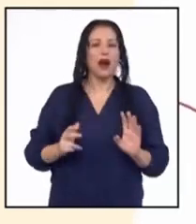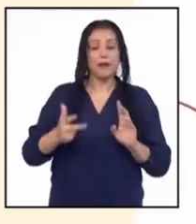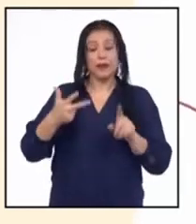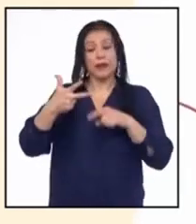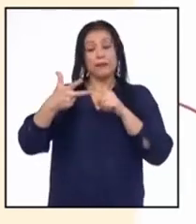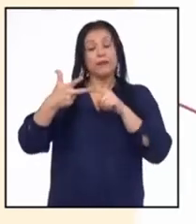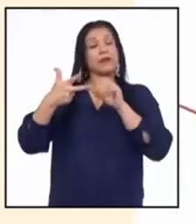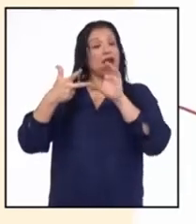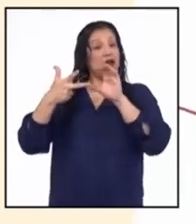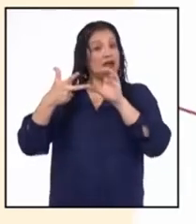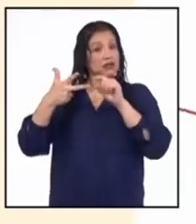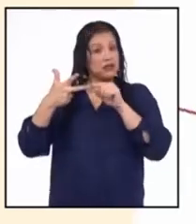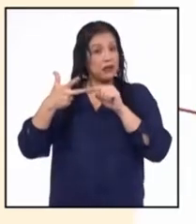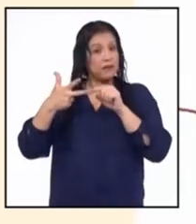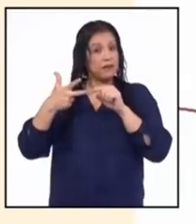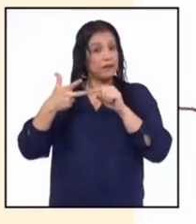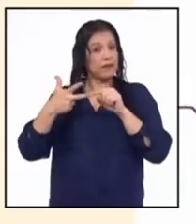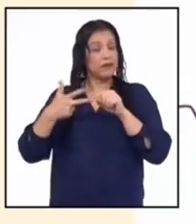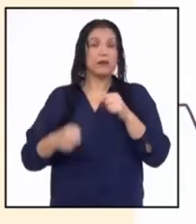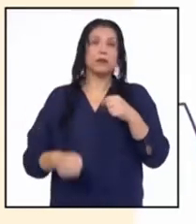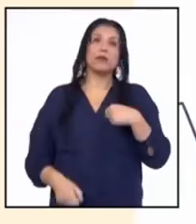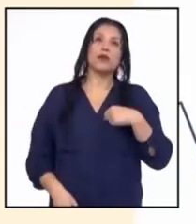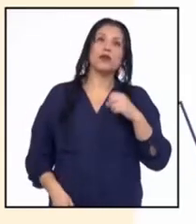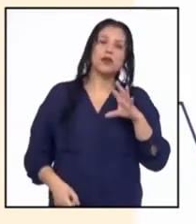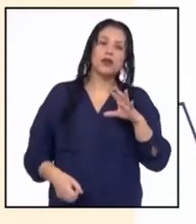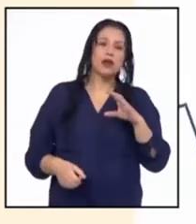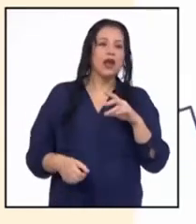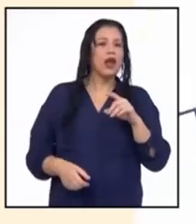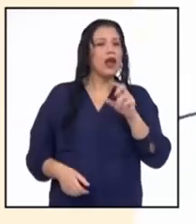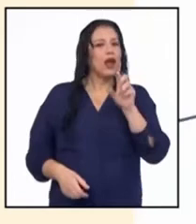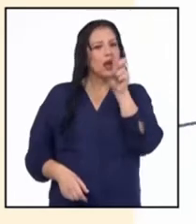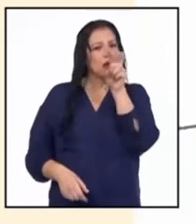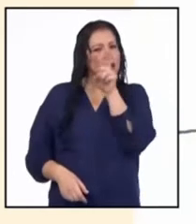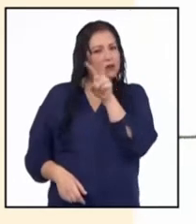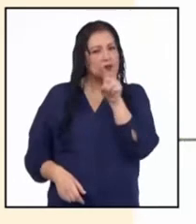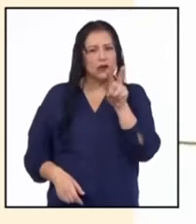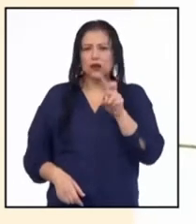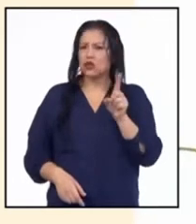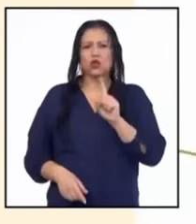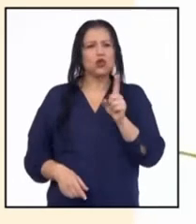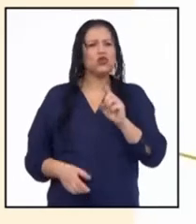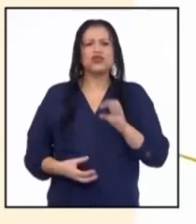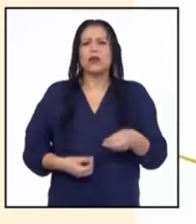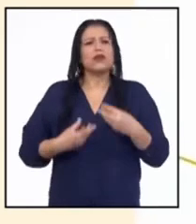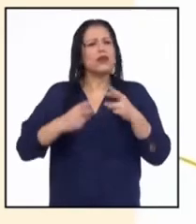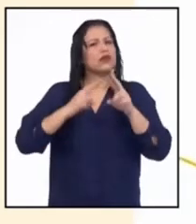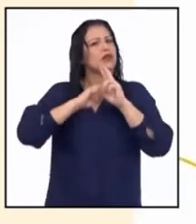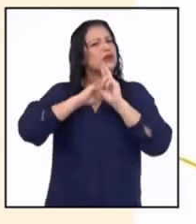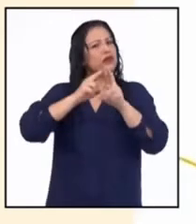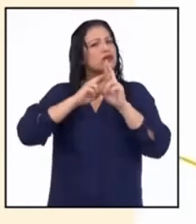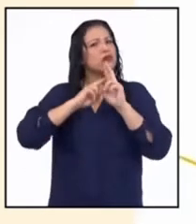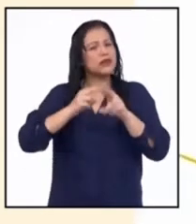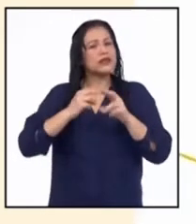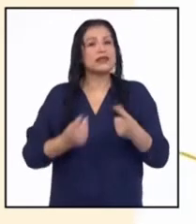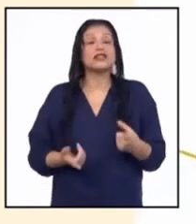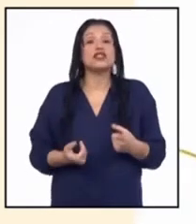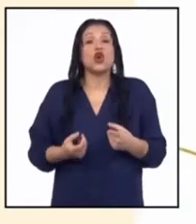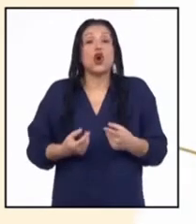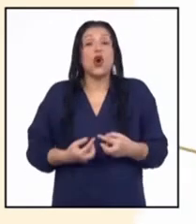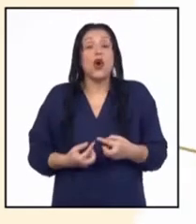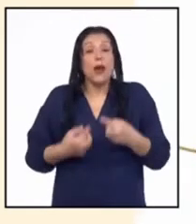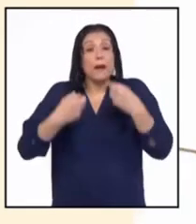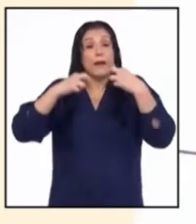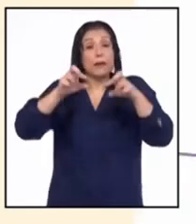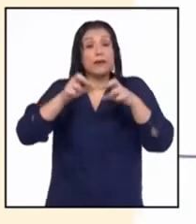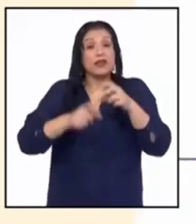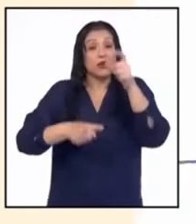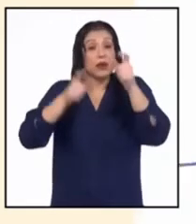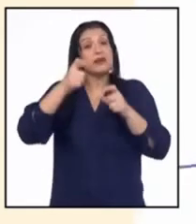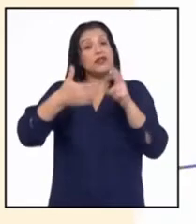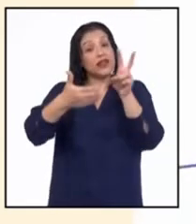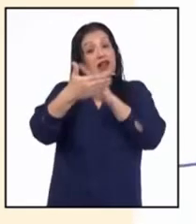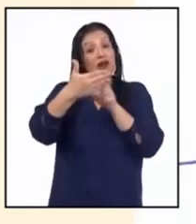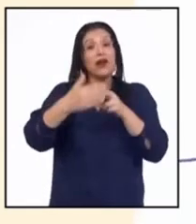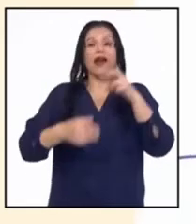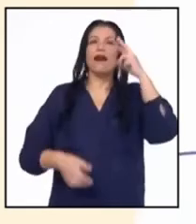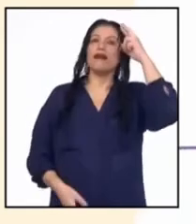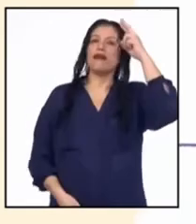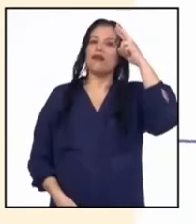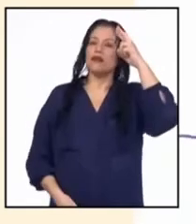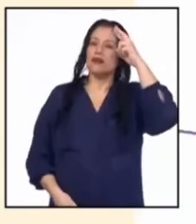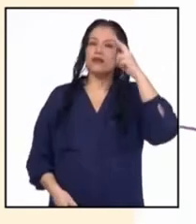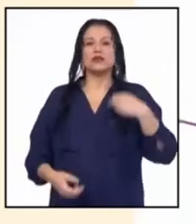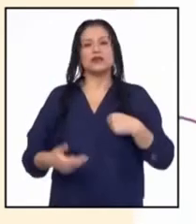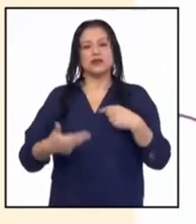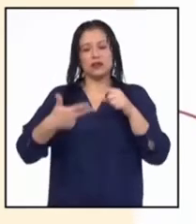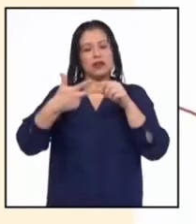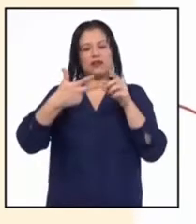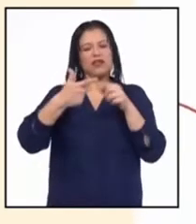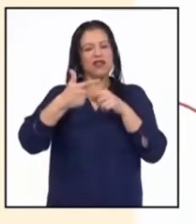tenemos la opción C. Como dije, en este párrafo no estamos dando respuestas, sino generando reflexión. Entonces, me quedan